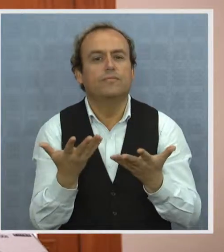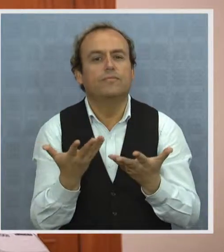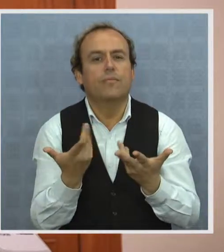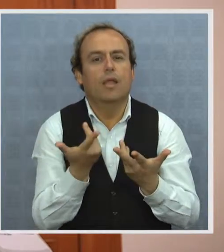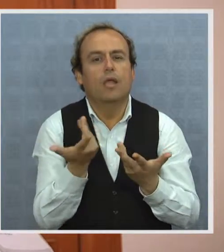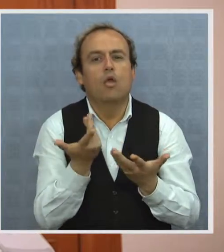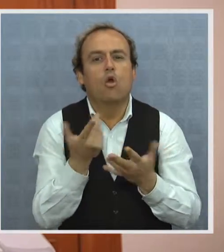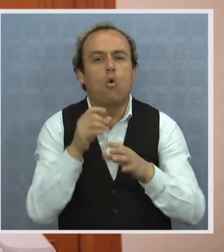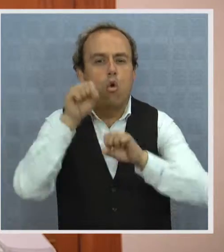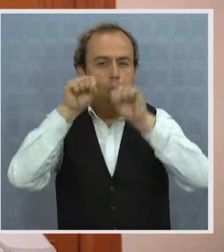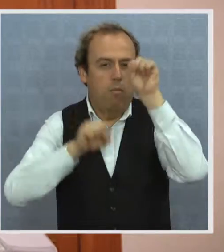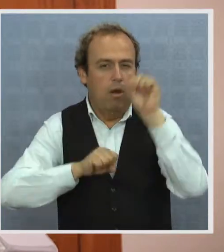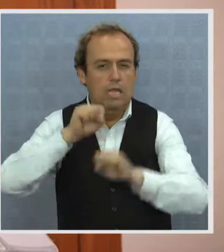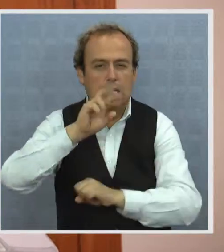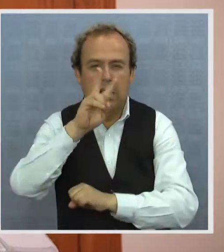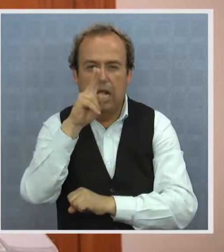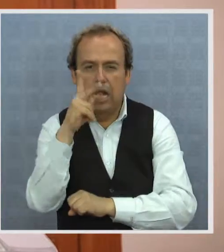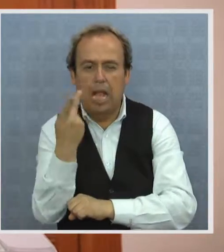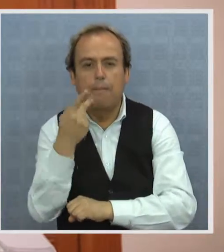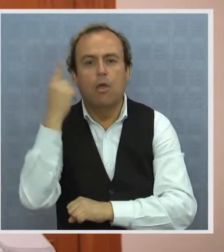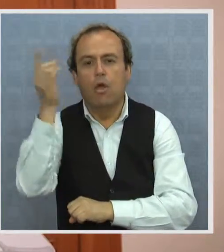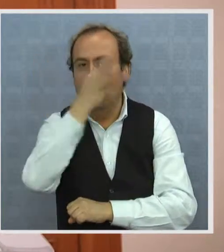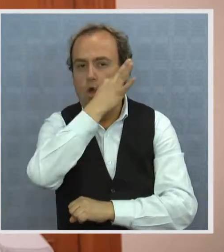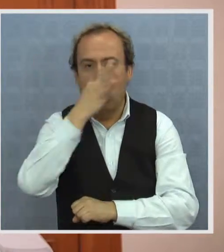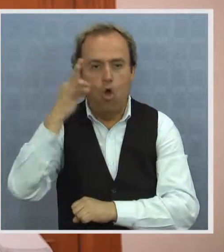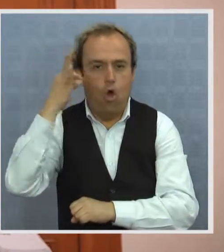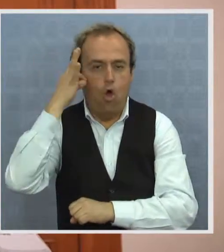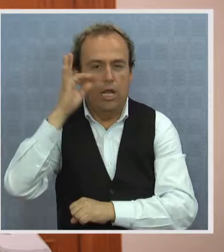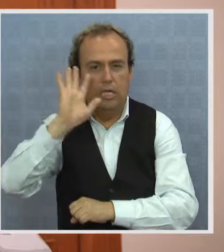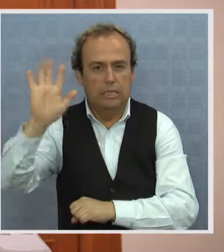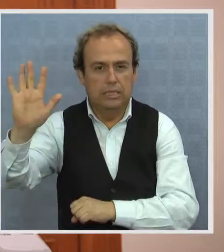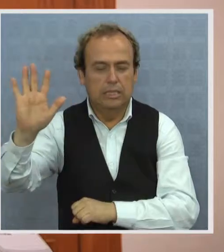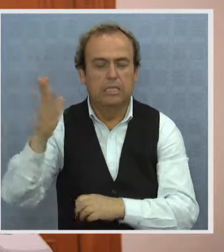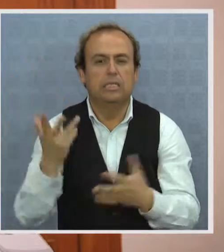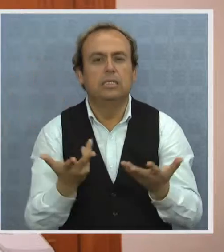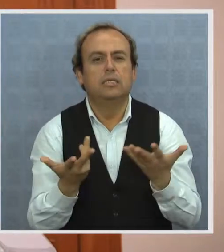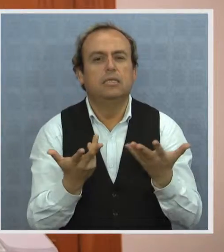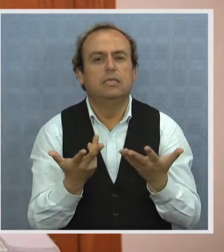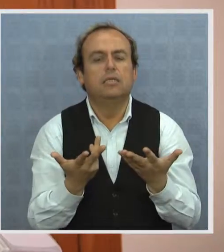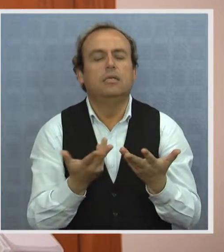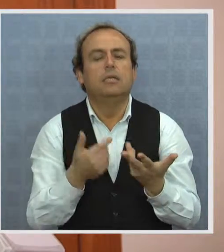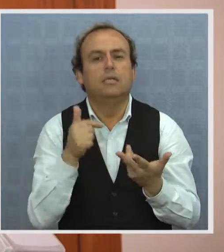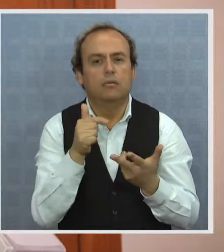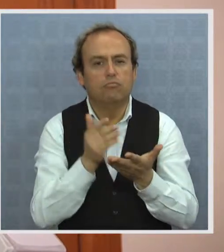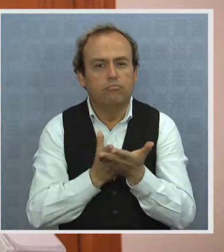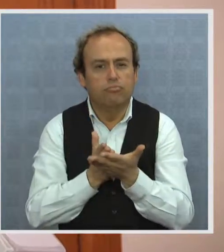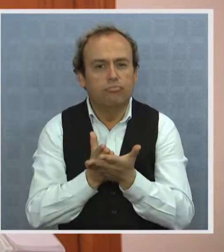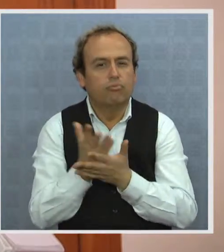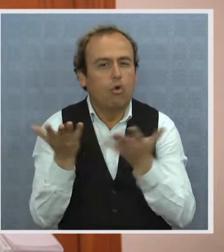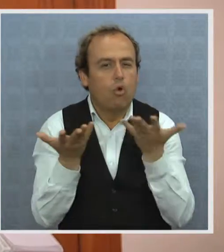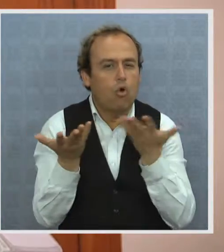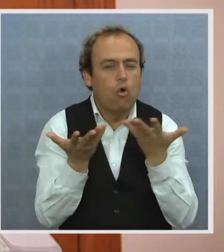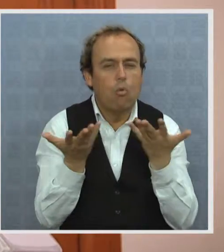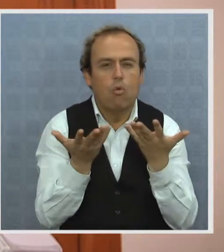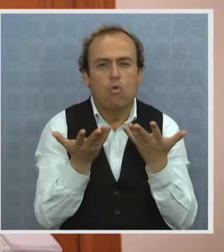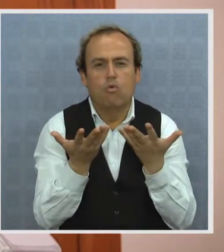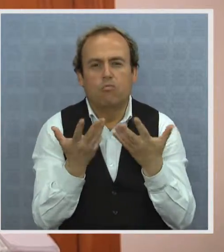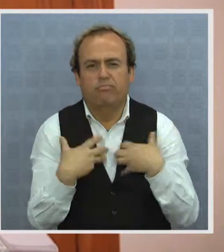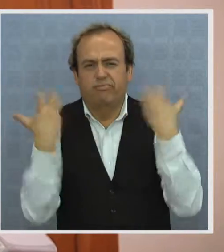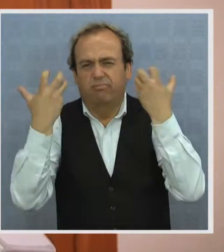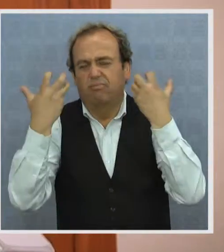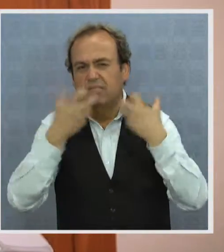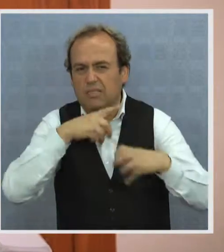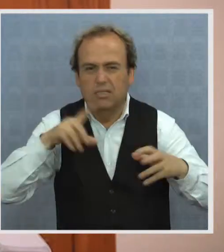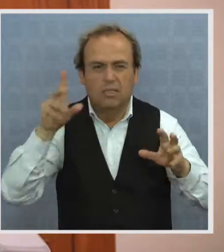los cambios políticos en Oriente Medio, iniciativa que también ya había comenzado, pero de manera violenta,